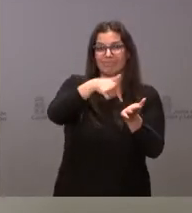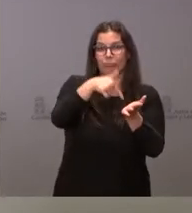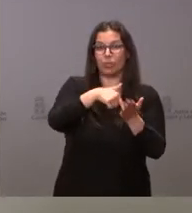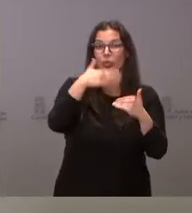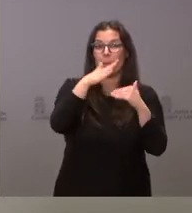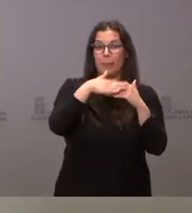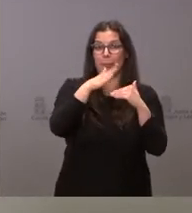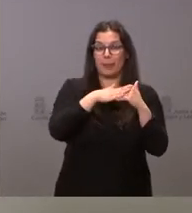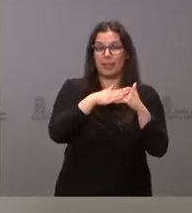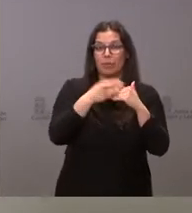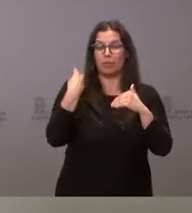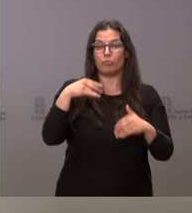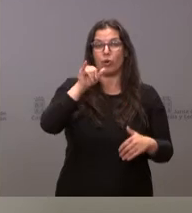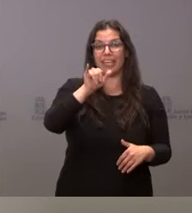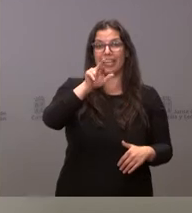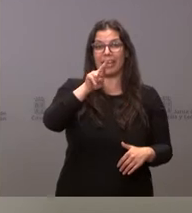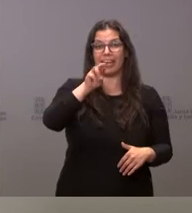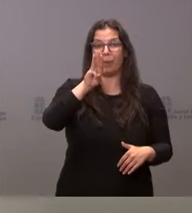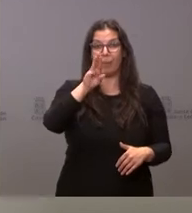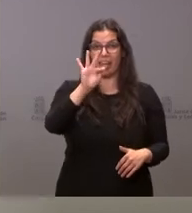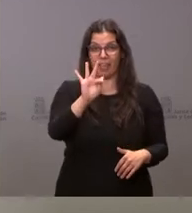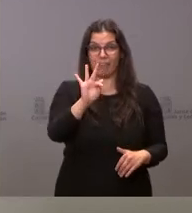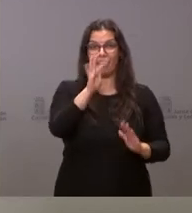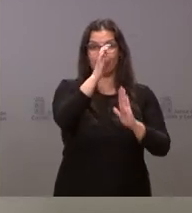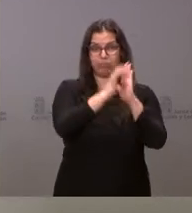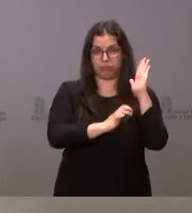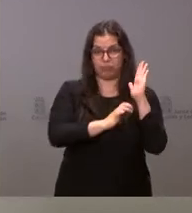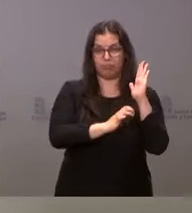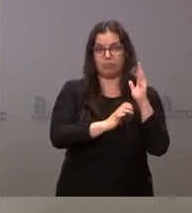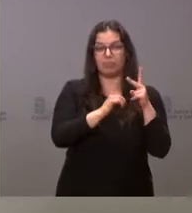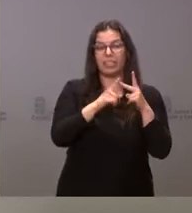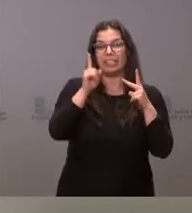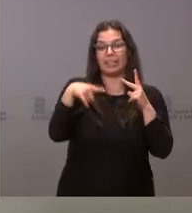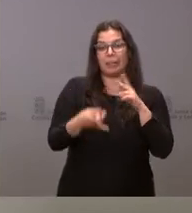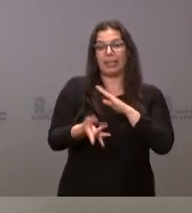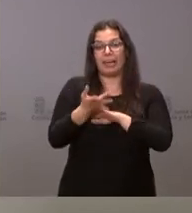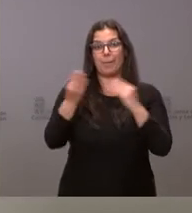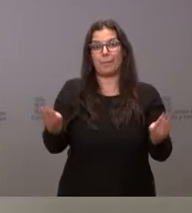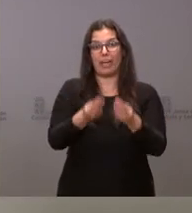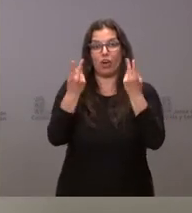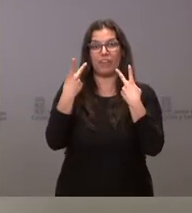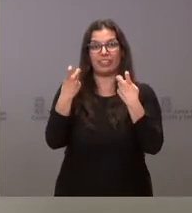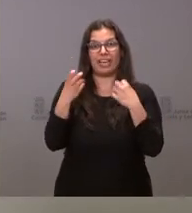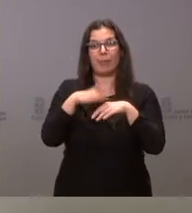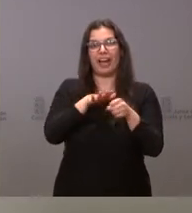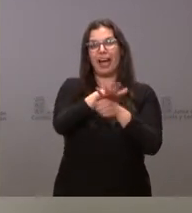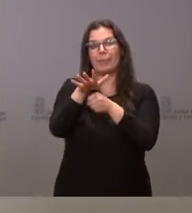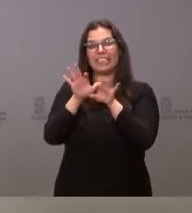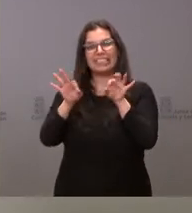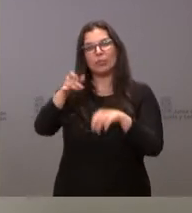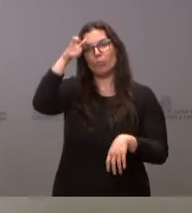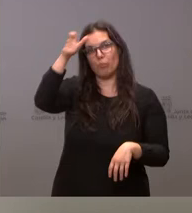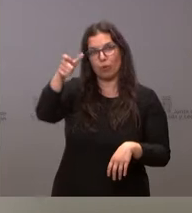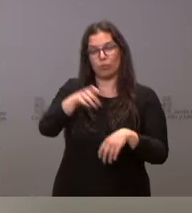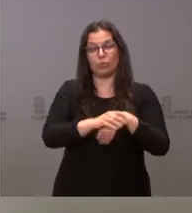del impuesto sobre la renta de las personas físicas y la puesta en marcha de mejoras fiscales en el mundo rural. Por lo que respecta